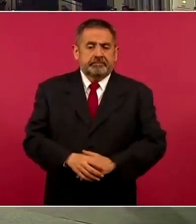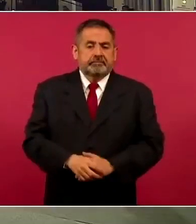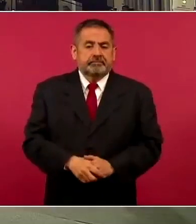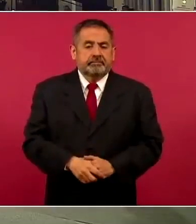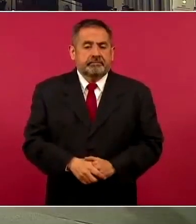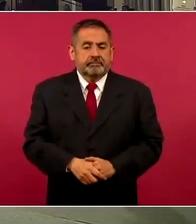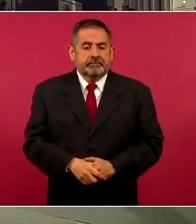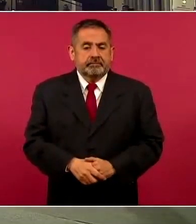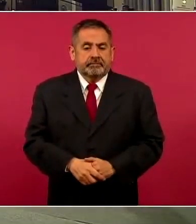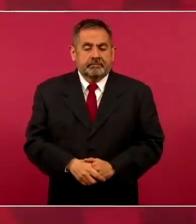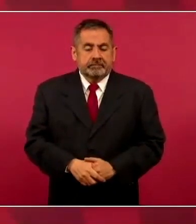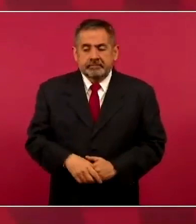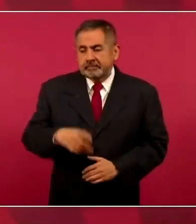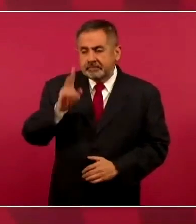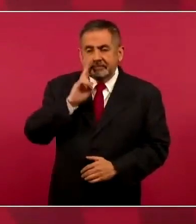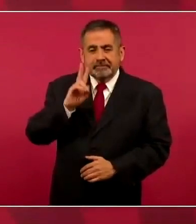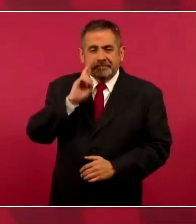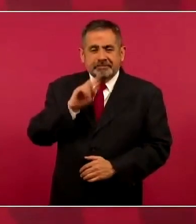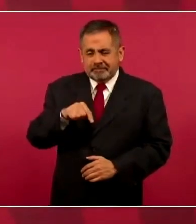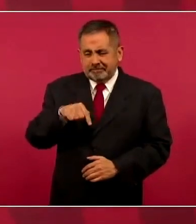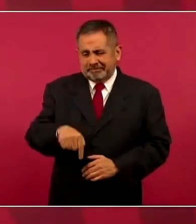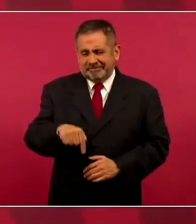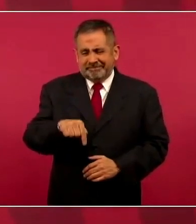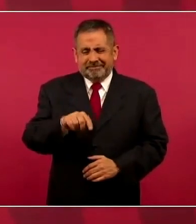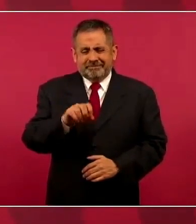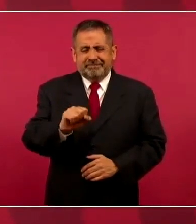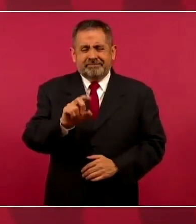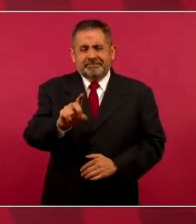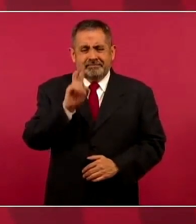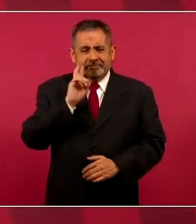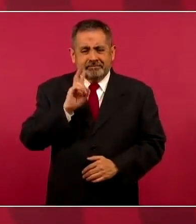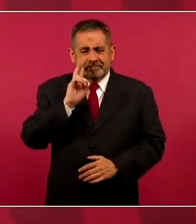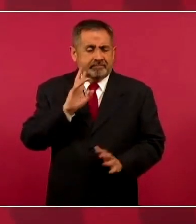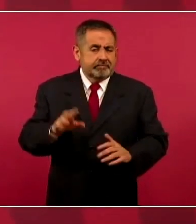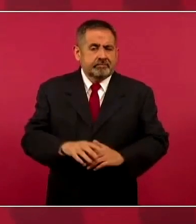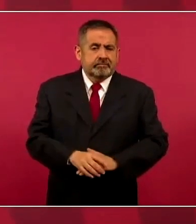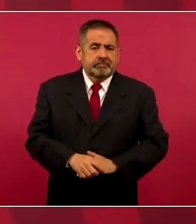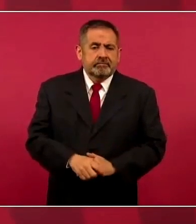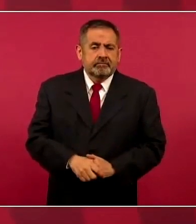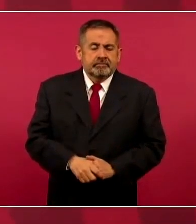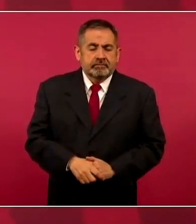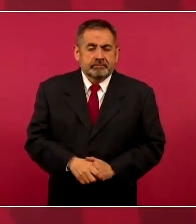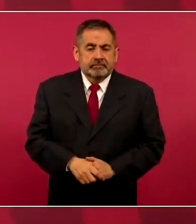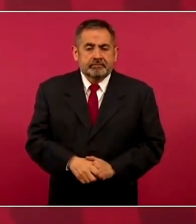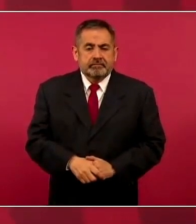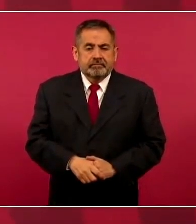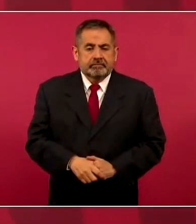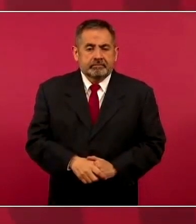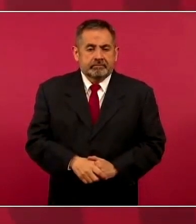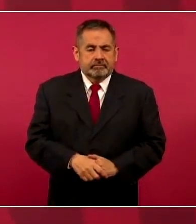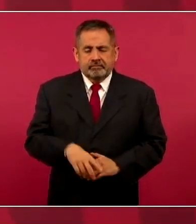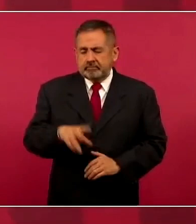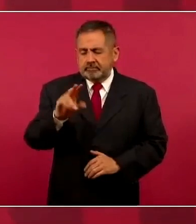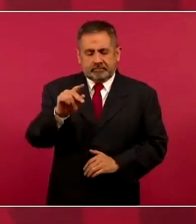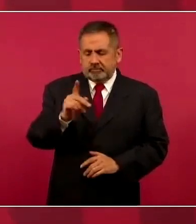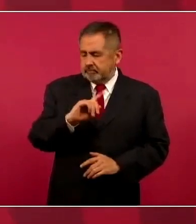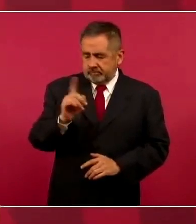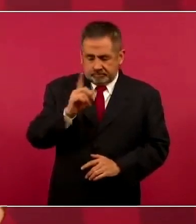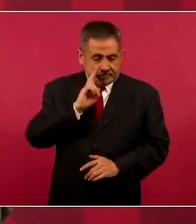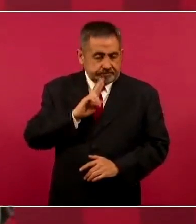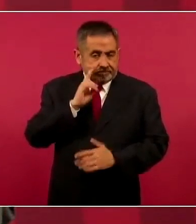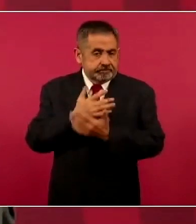Pues a ver si lo hago este fin de semana. ¿Va a ser la que rechacen primero la constitucional? No, la voy a mandar. Si es